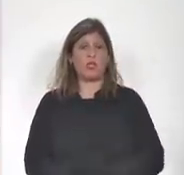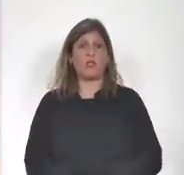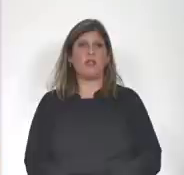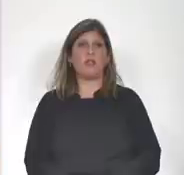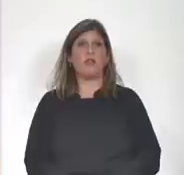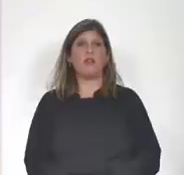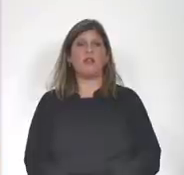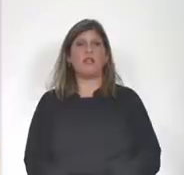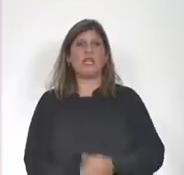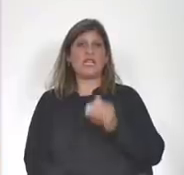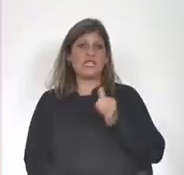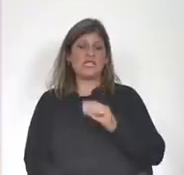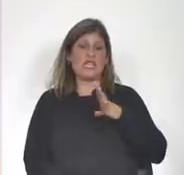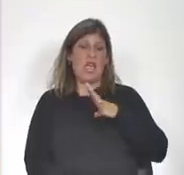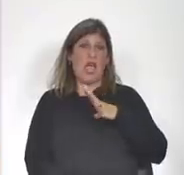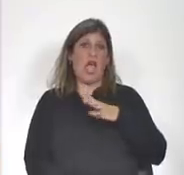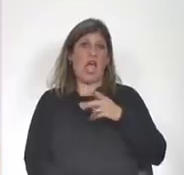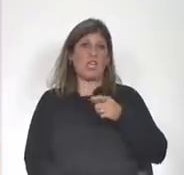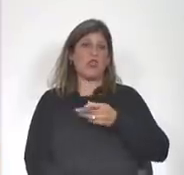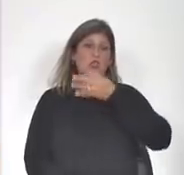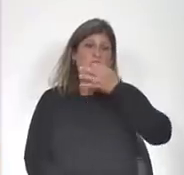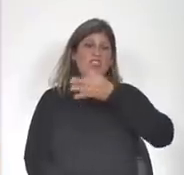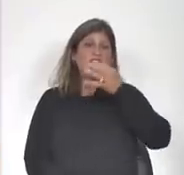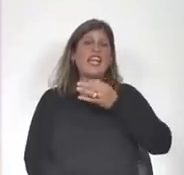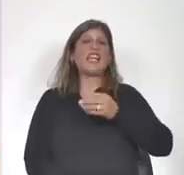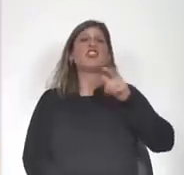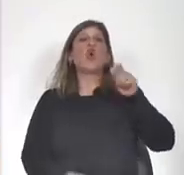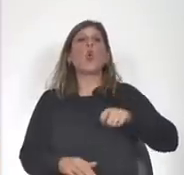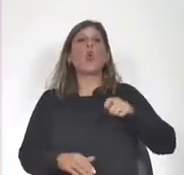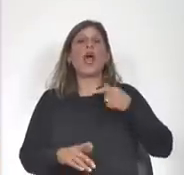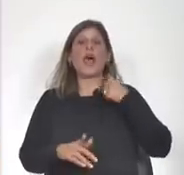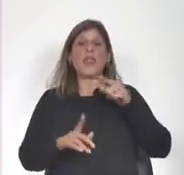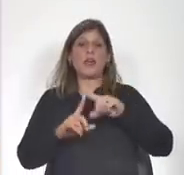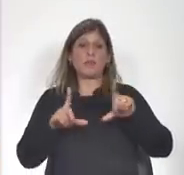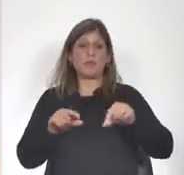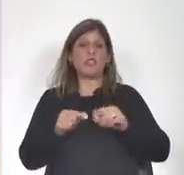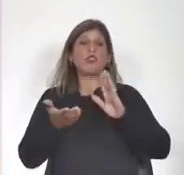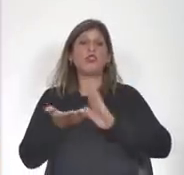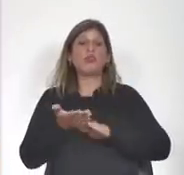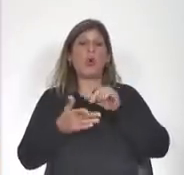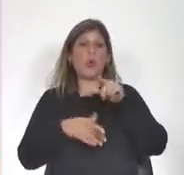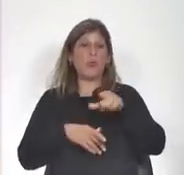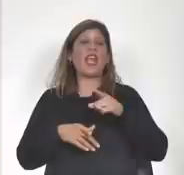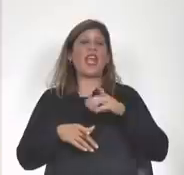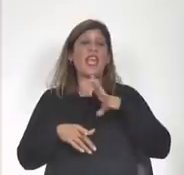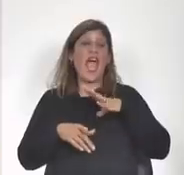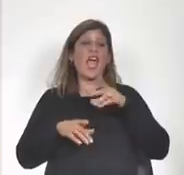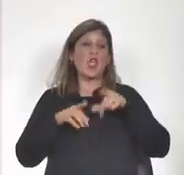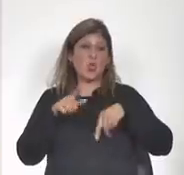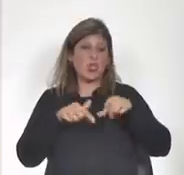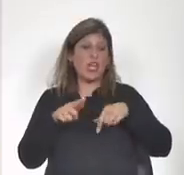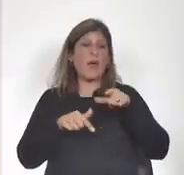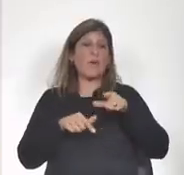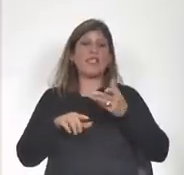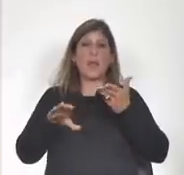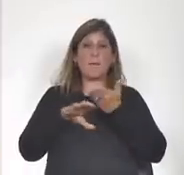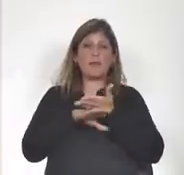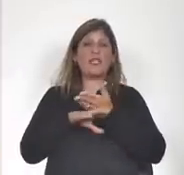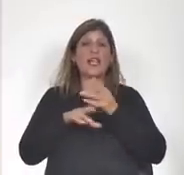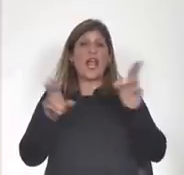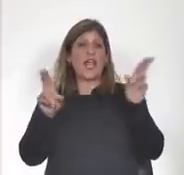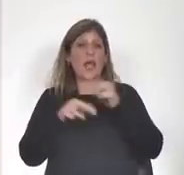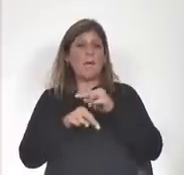es decir si existe una declaración jurada de implicancias referida a había un trámite en curso solicitando